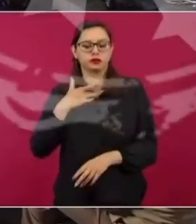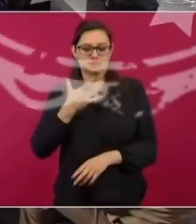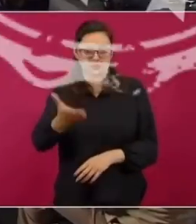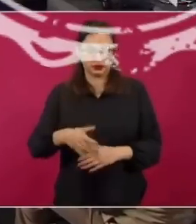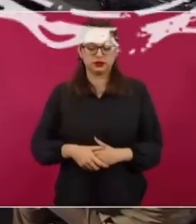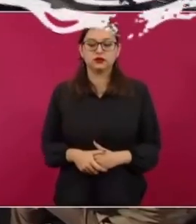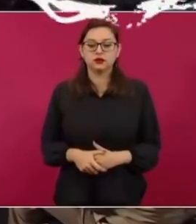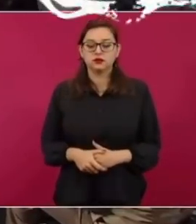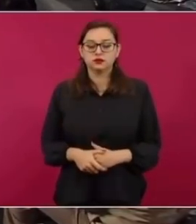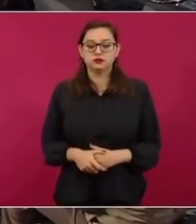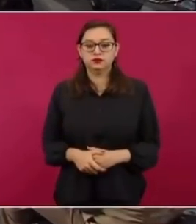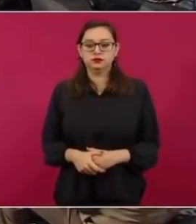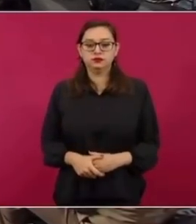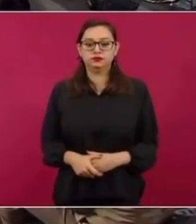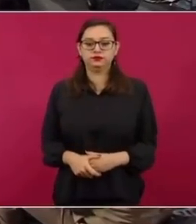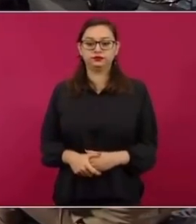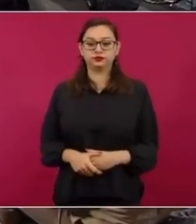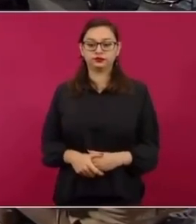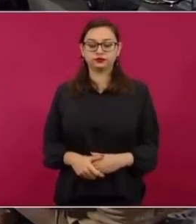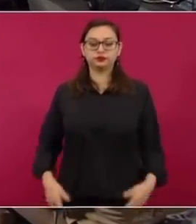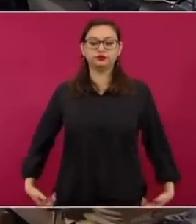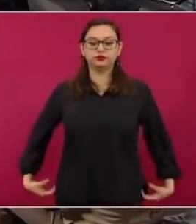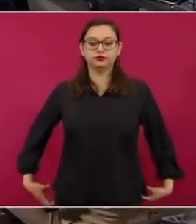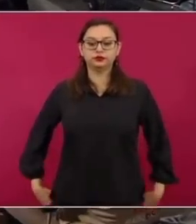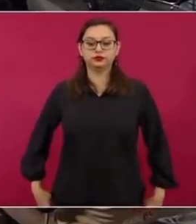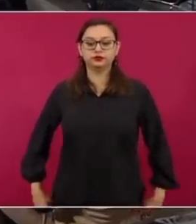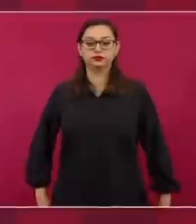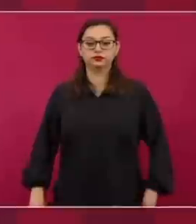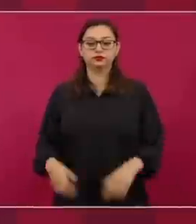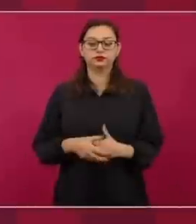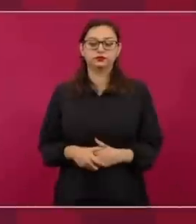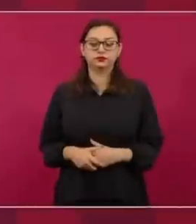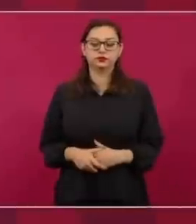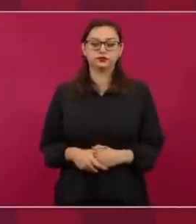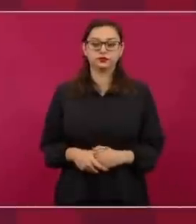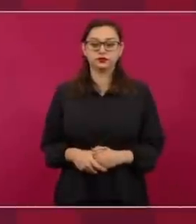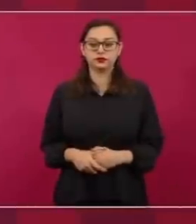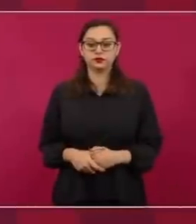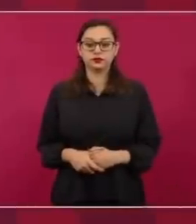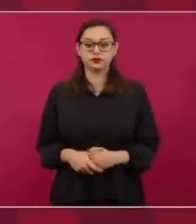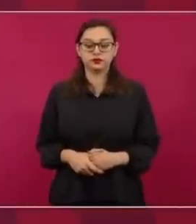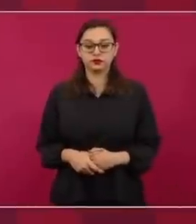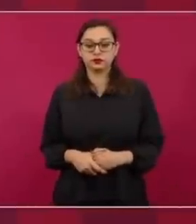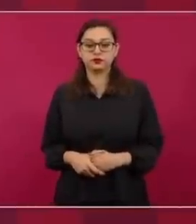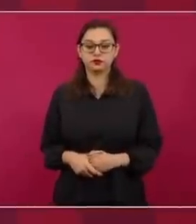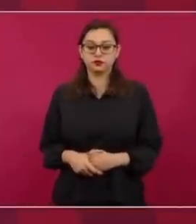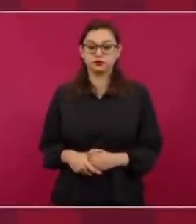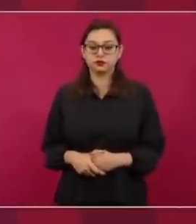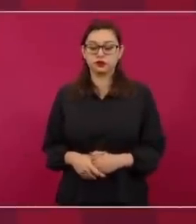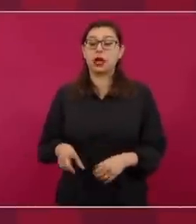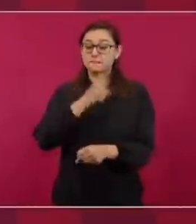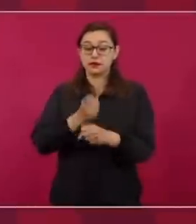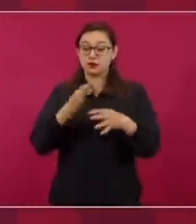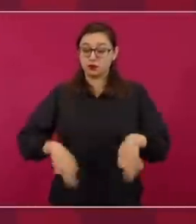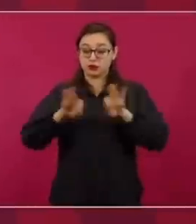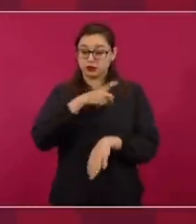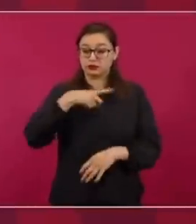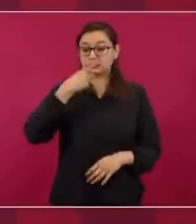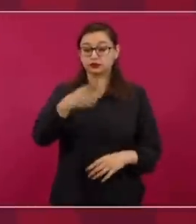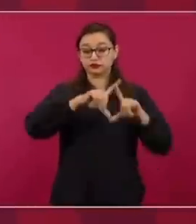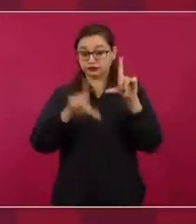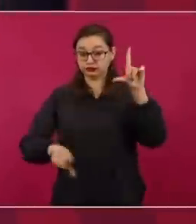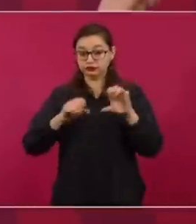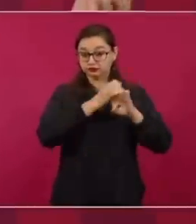Primero es informar que son pocas, muy pocas las regiones en donde hay desplazados,